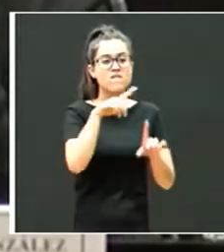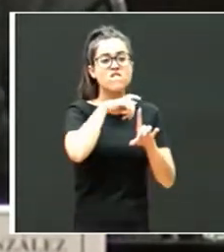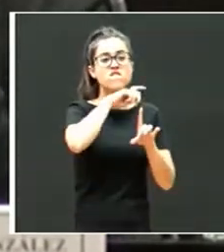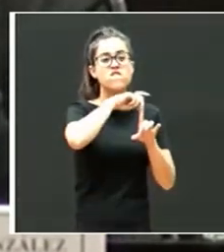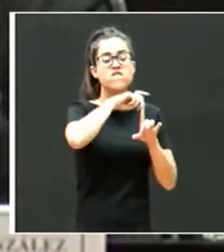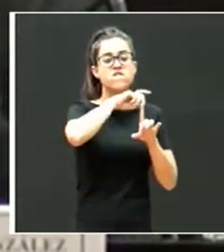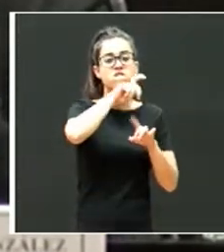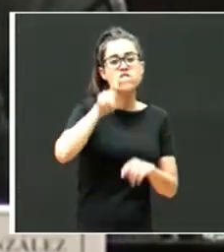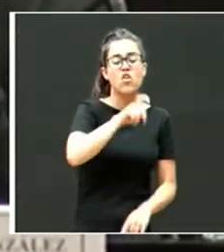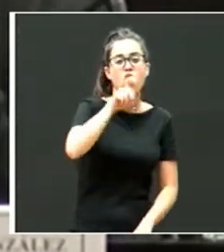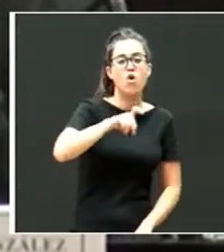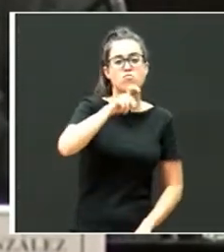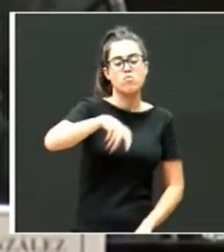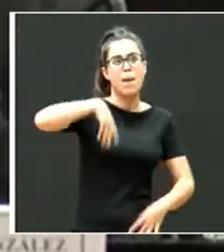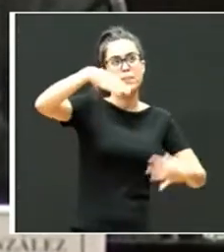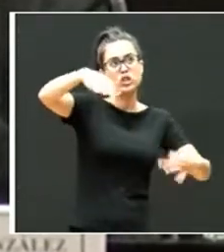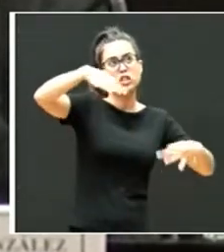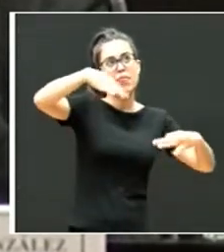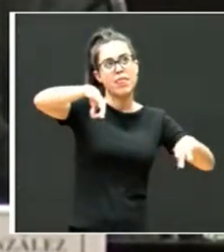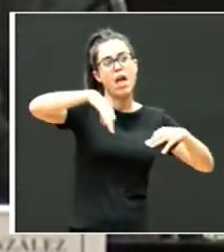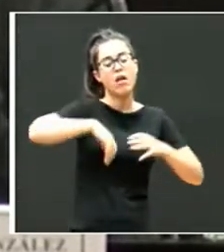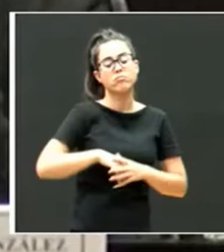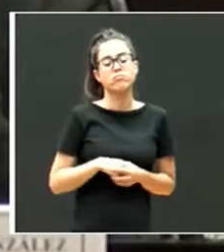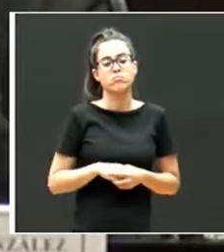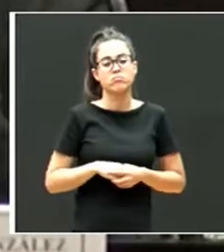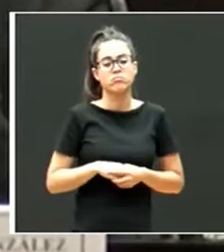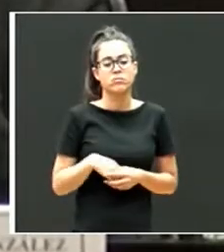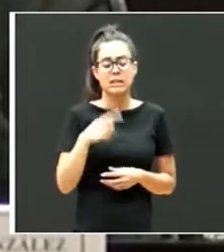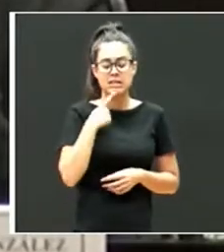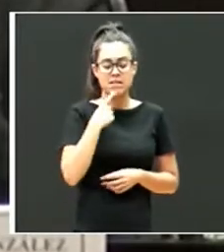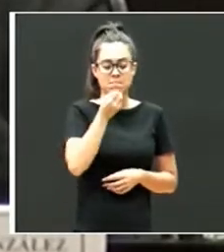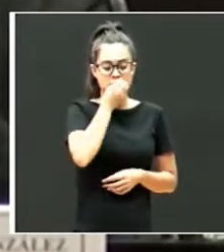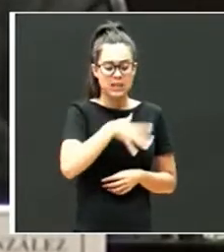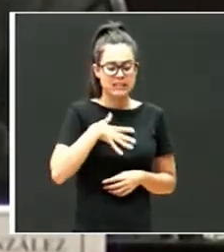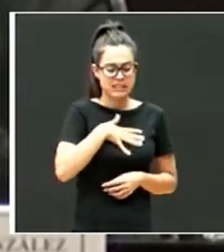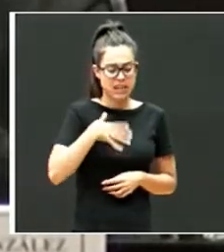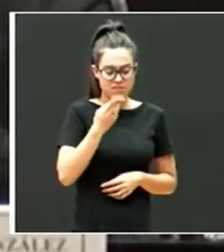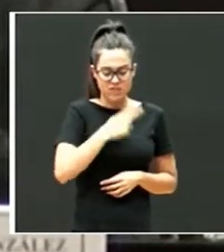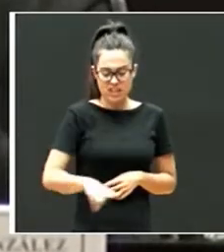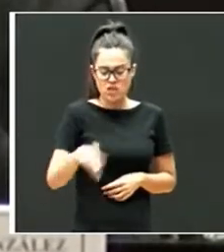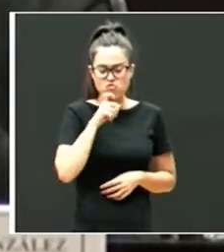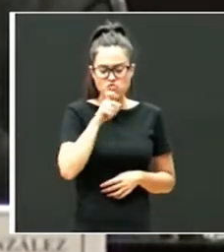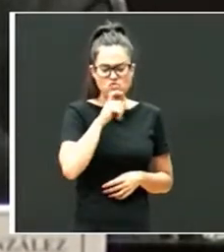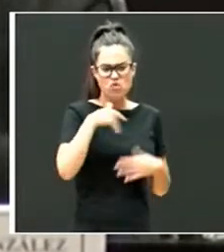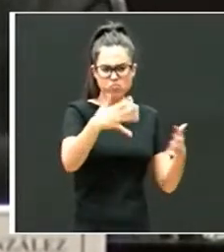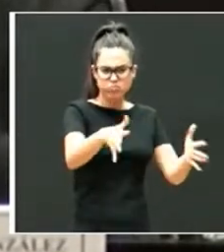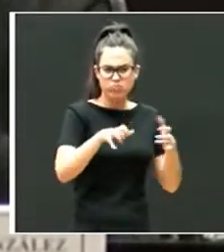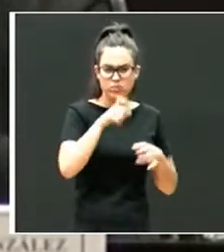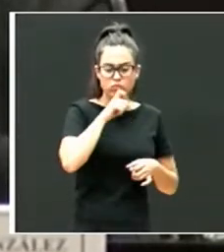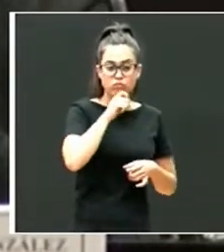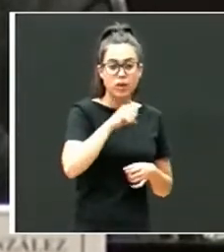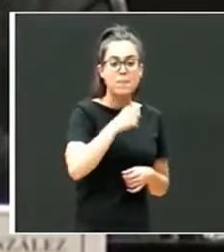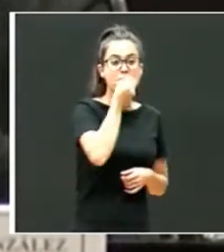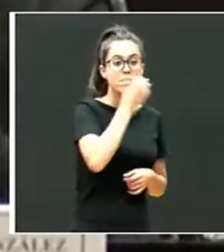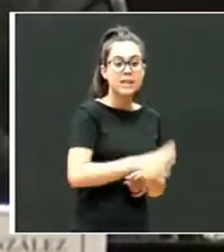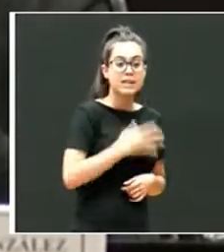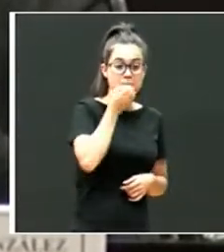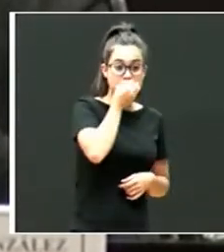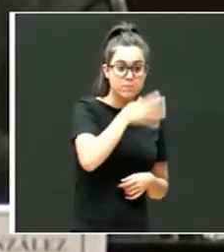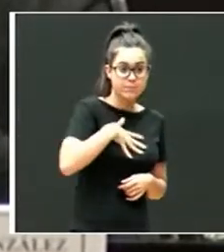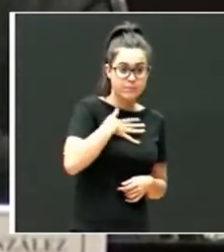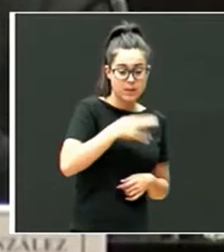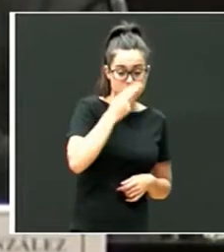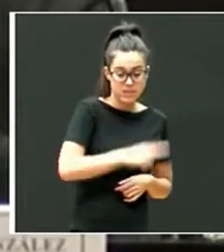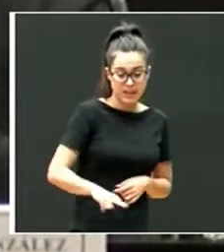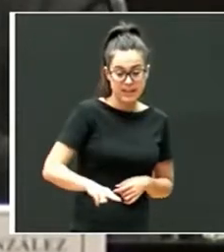cómo se obtiene el bienestar infantil. Y pone el bienestar infantil es igual a, y luego pone